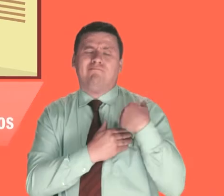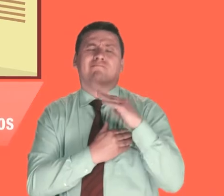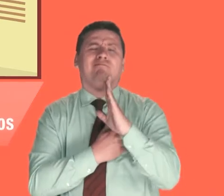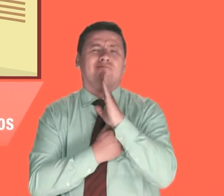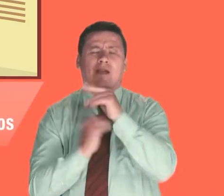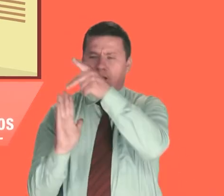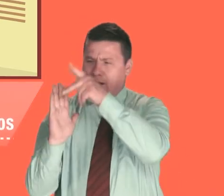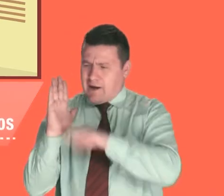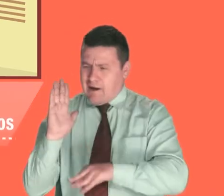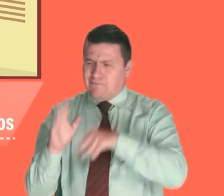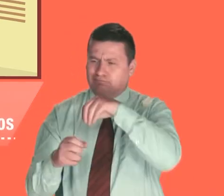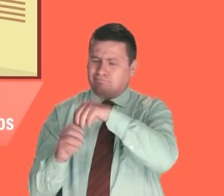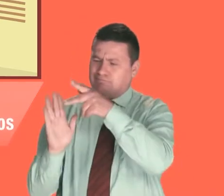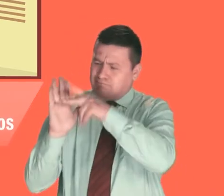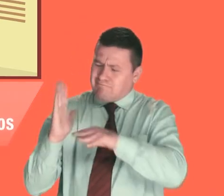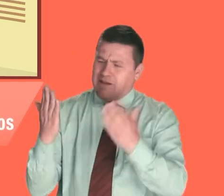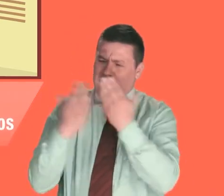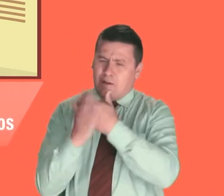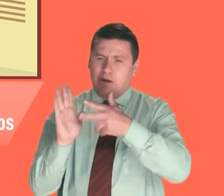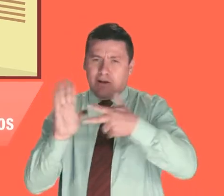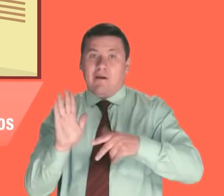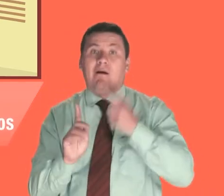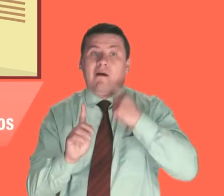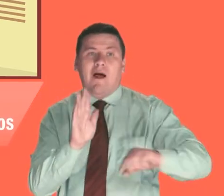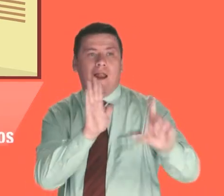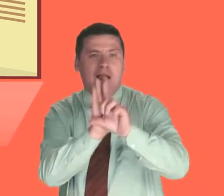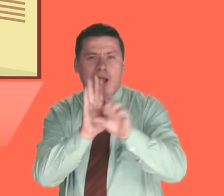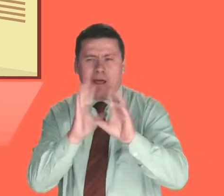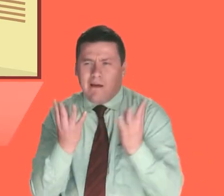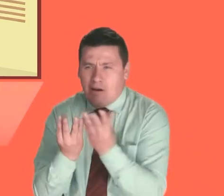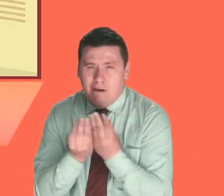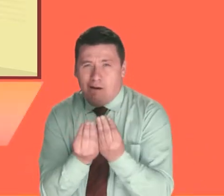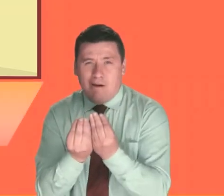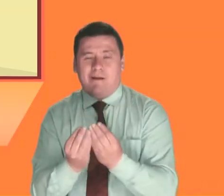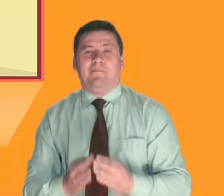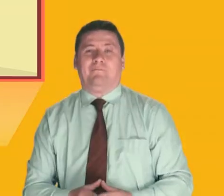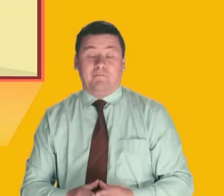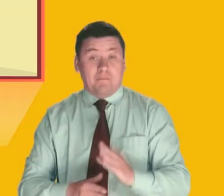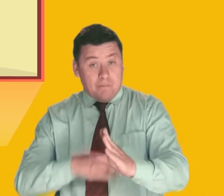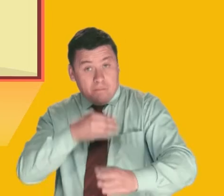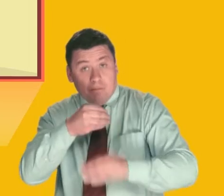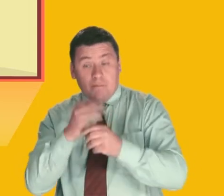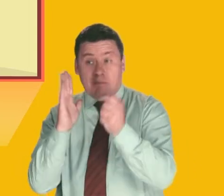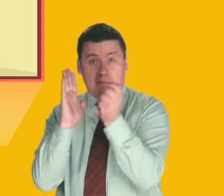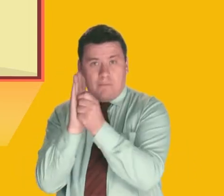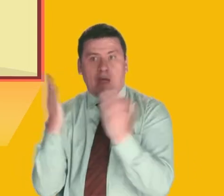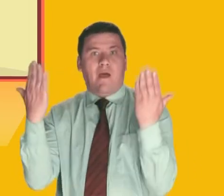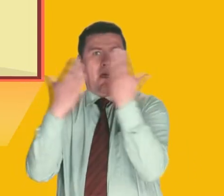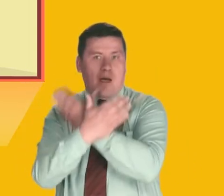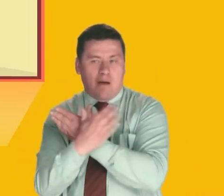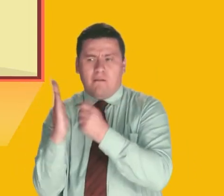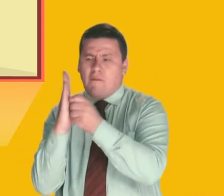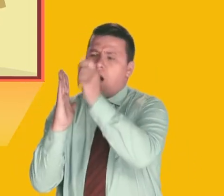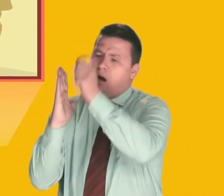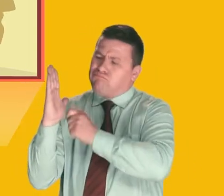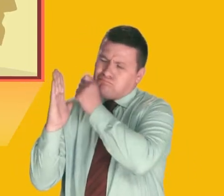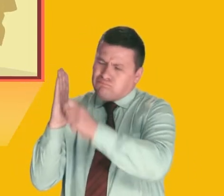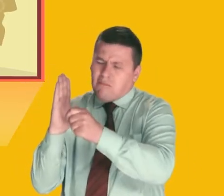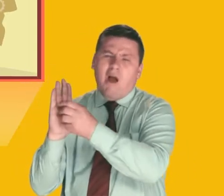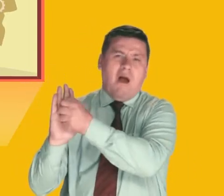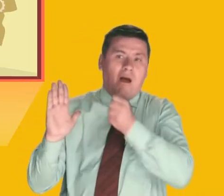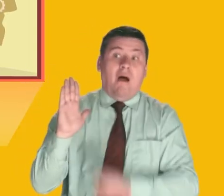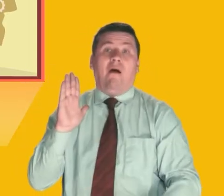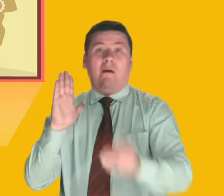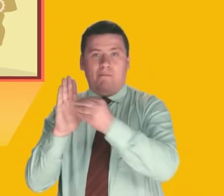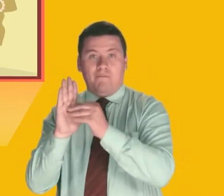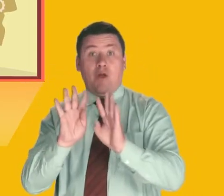la función de reformar la Constitución mediante actos legislativos. Además, crea, modifica y anula las leyes. Así,